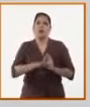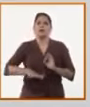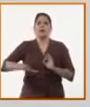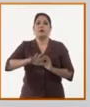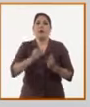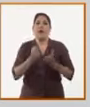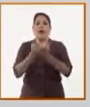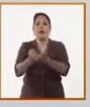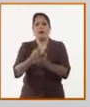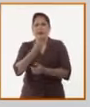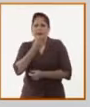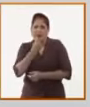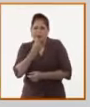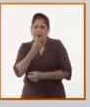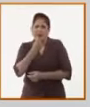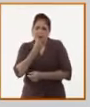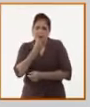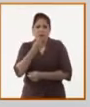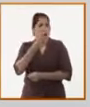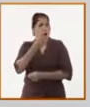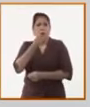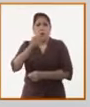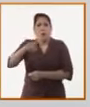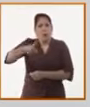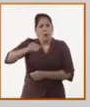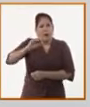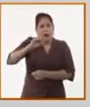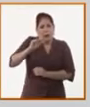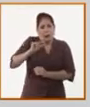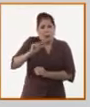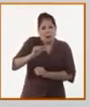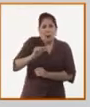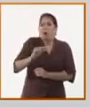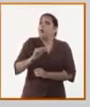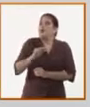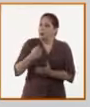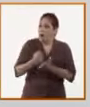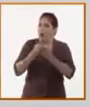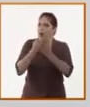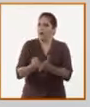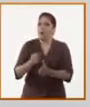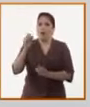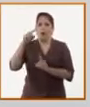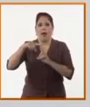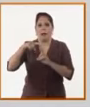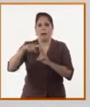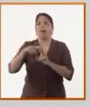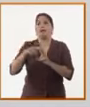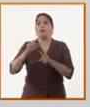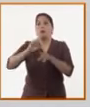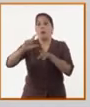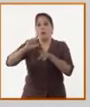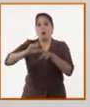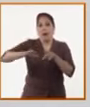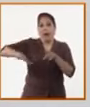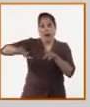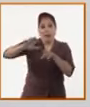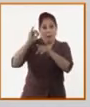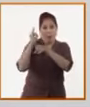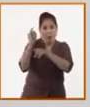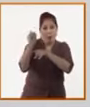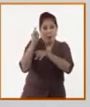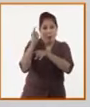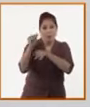de muchas de las personas y de situaciones que tanto las comunidades como personas que viven